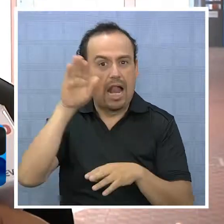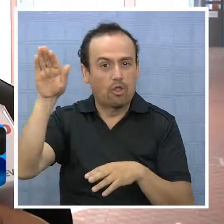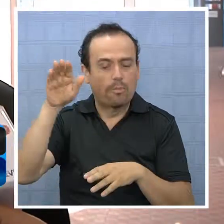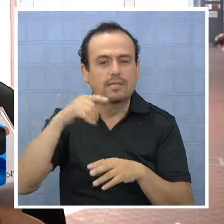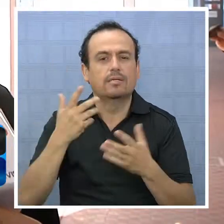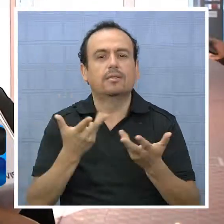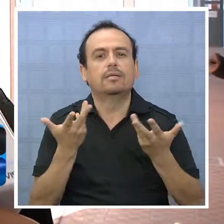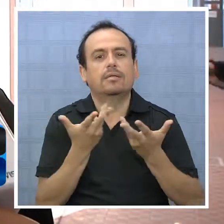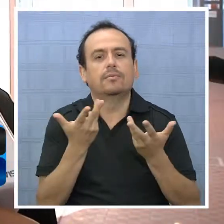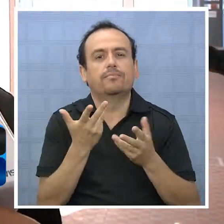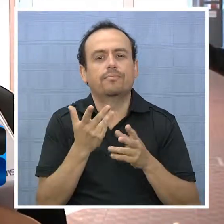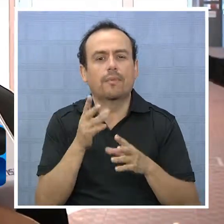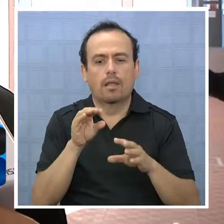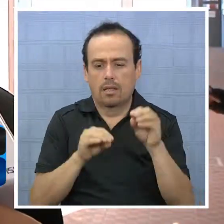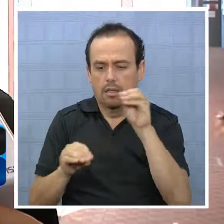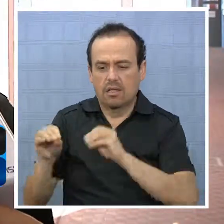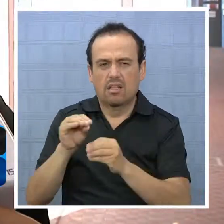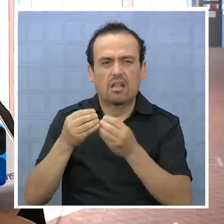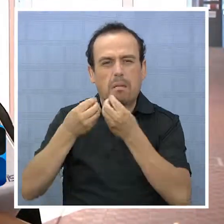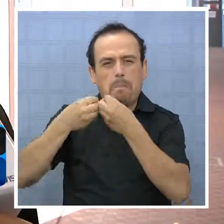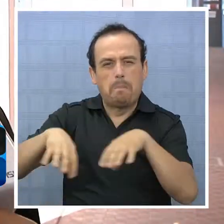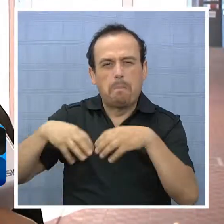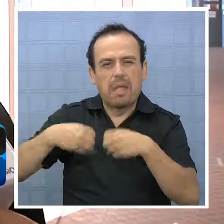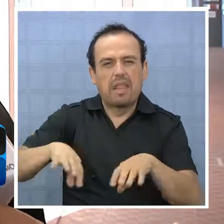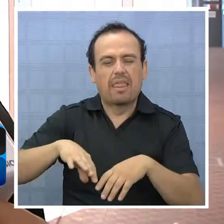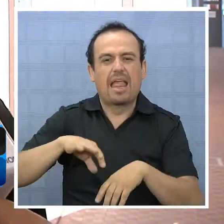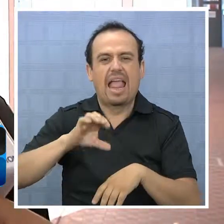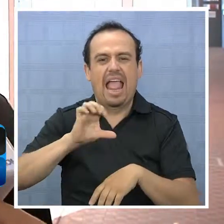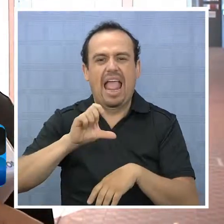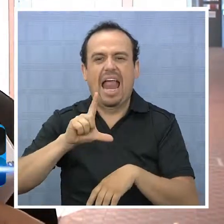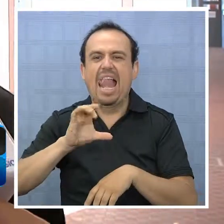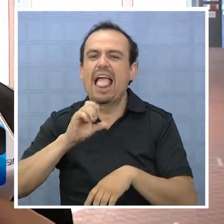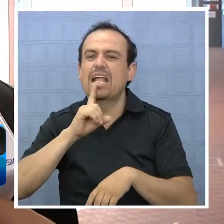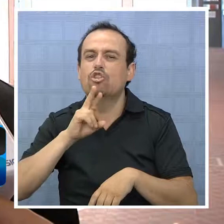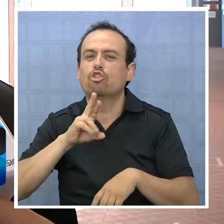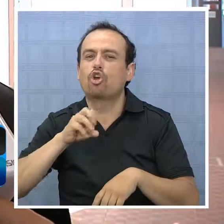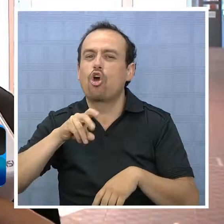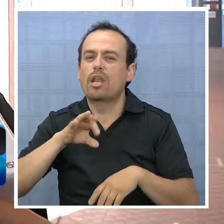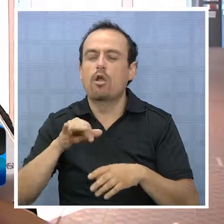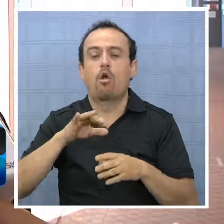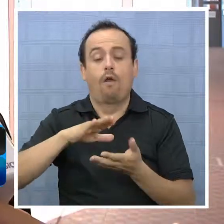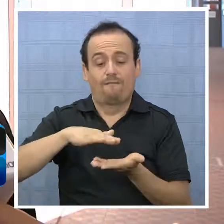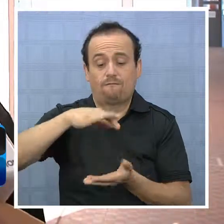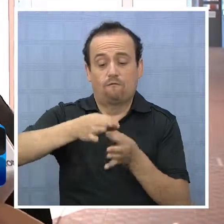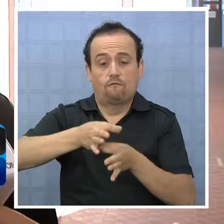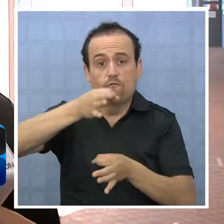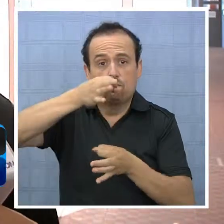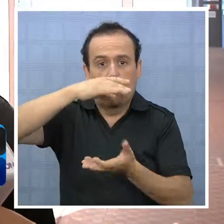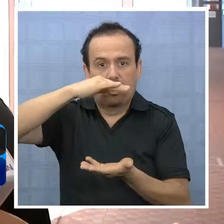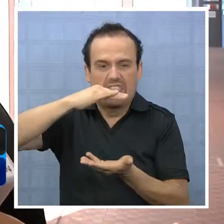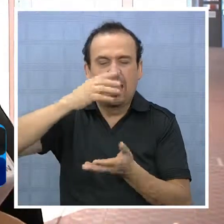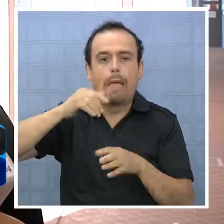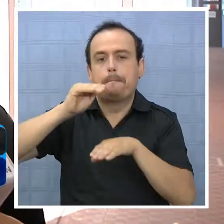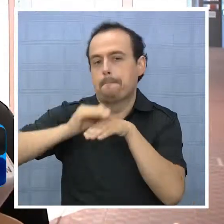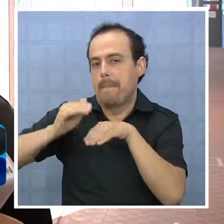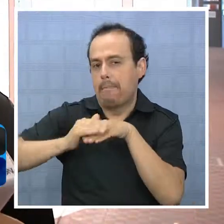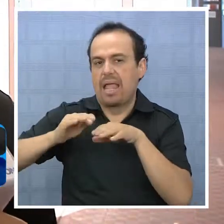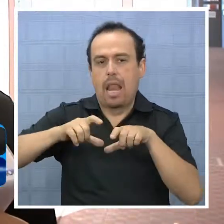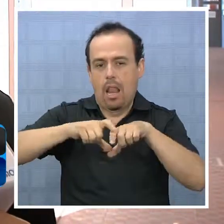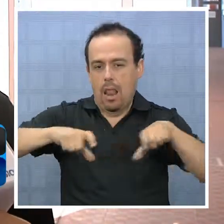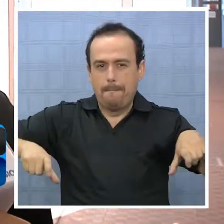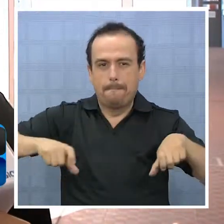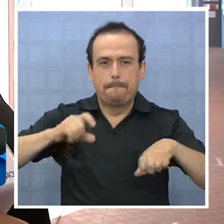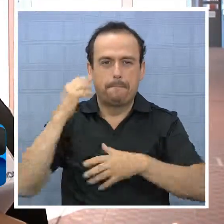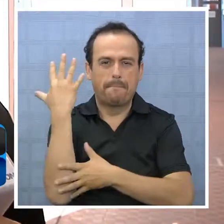Esta primera etapa que tenemos tiene que ver con residuos electrónicos, con reciclaje de botellas, con reciclaje de papel y de